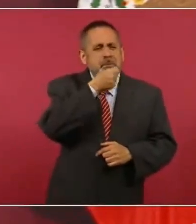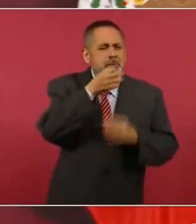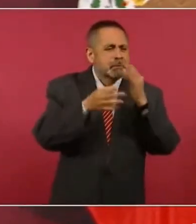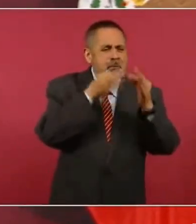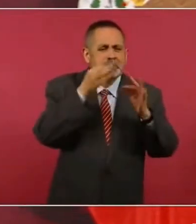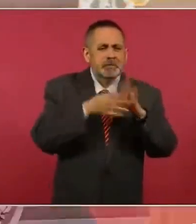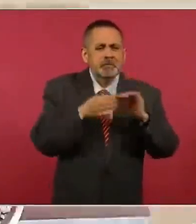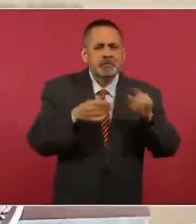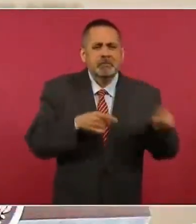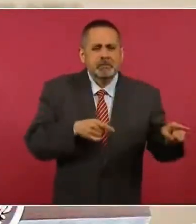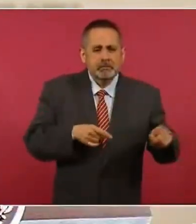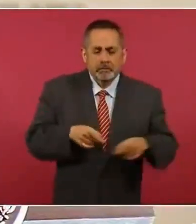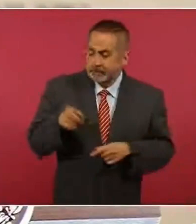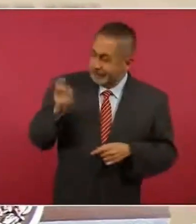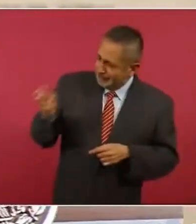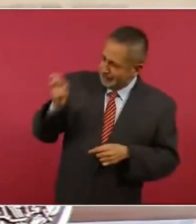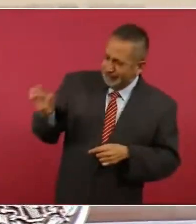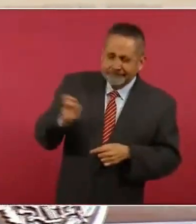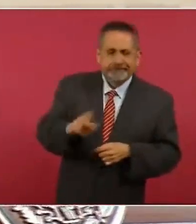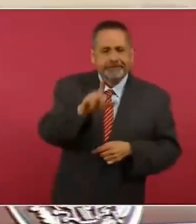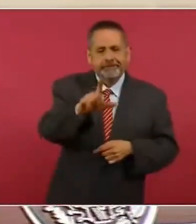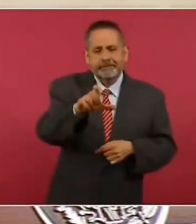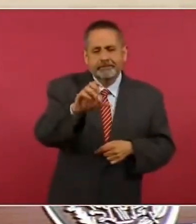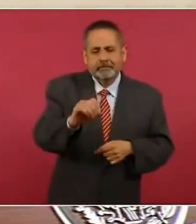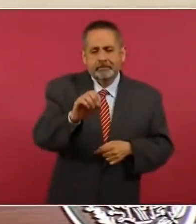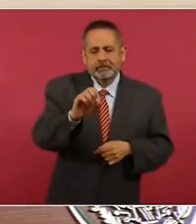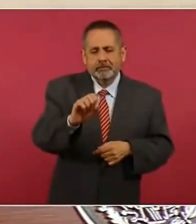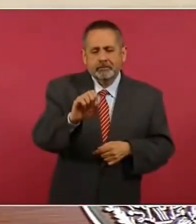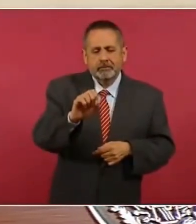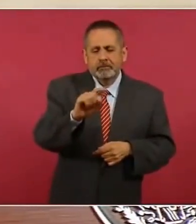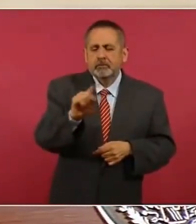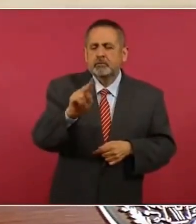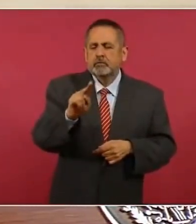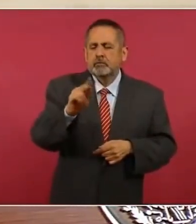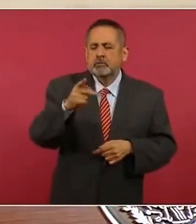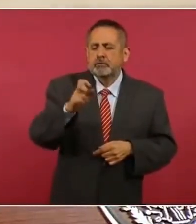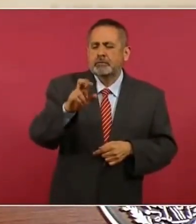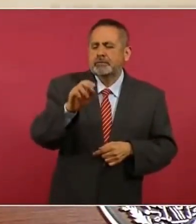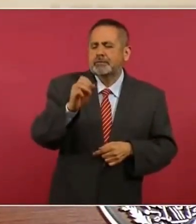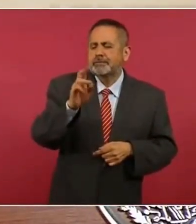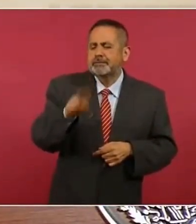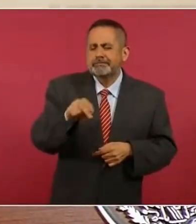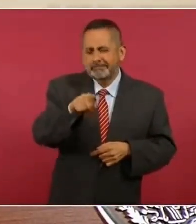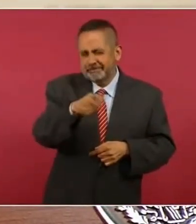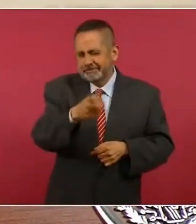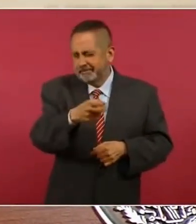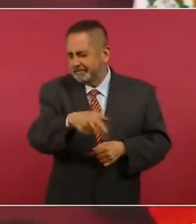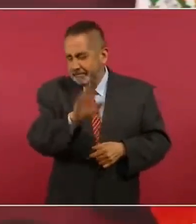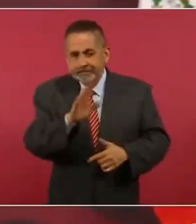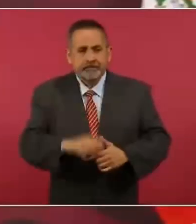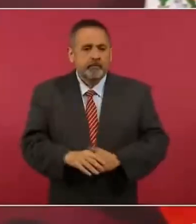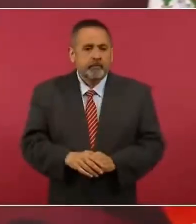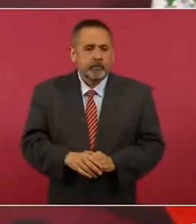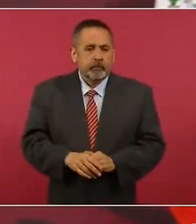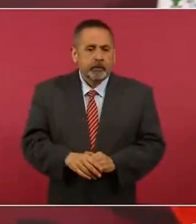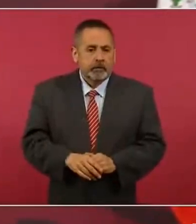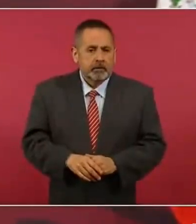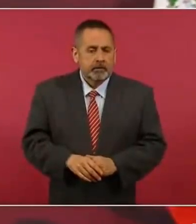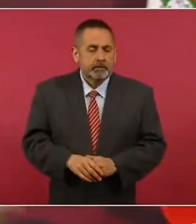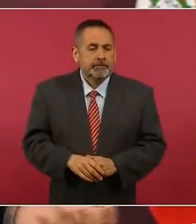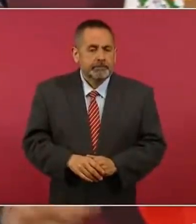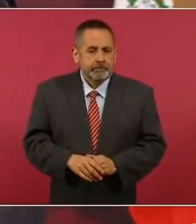diciendo que no